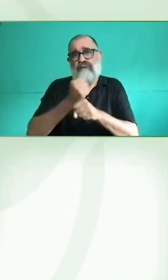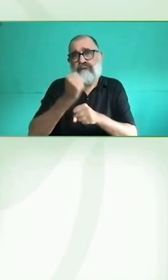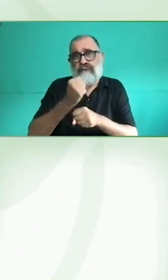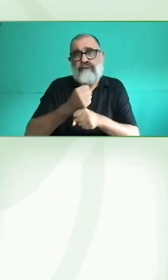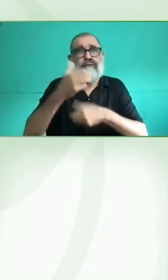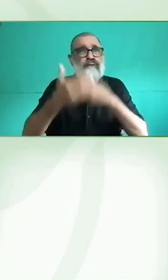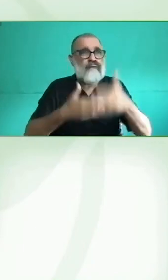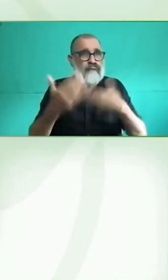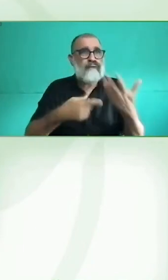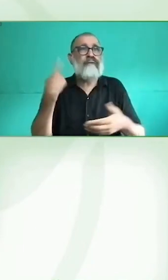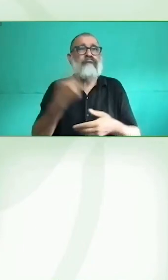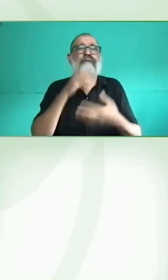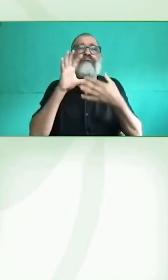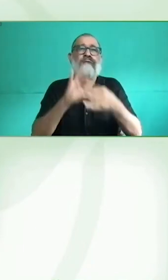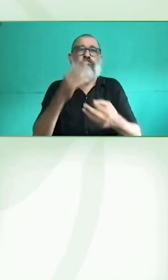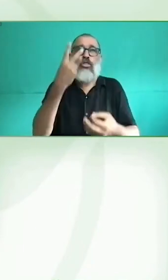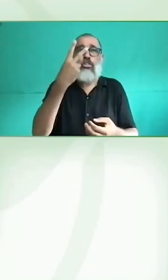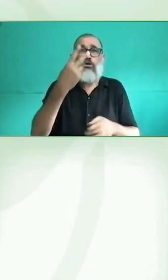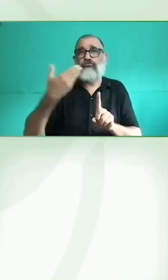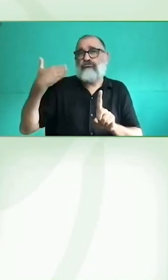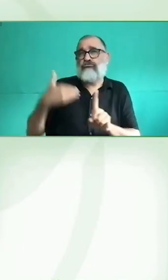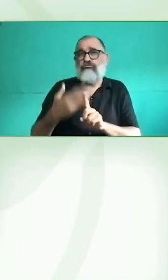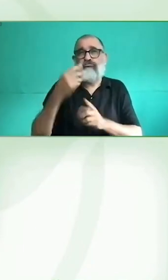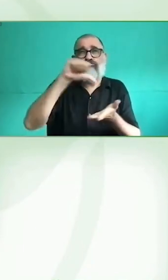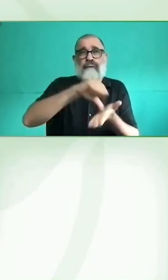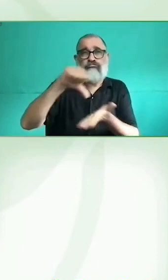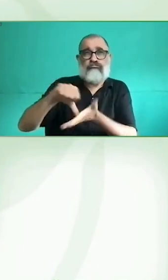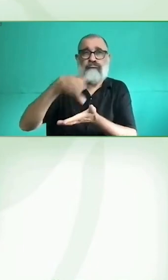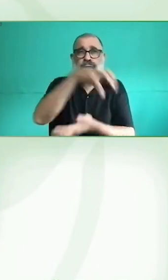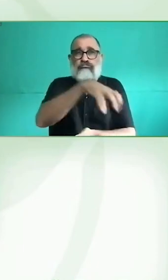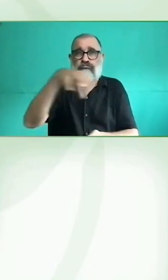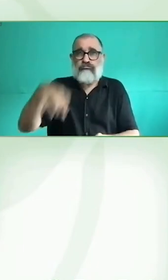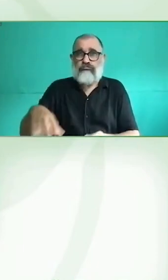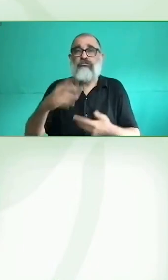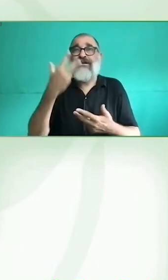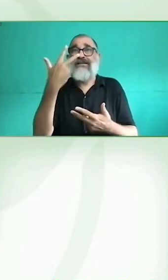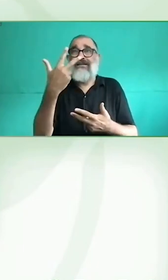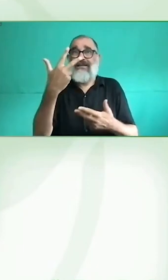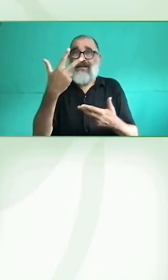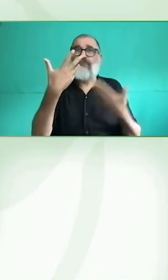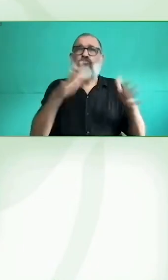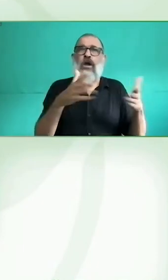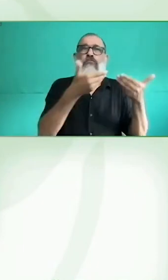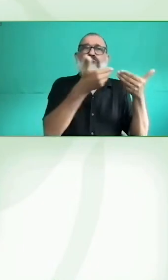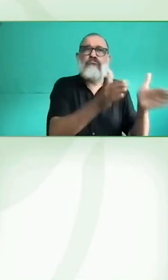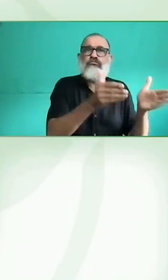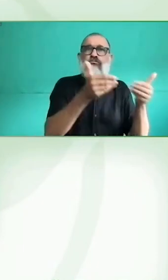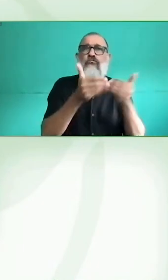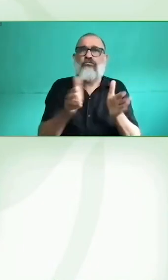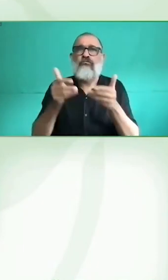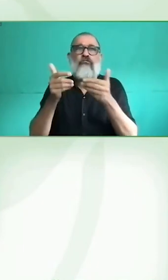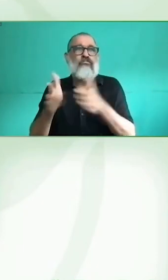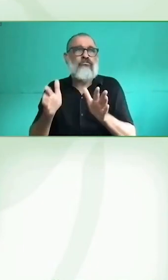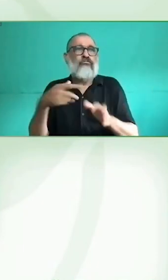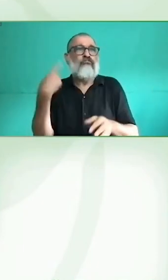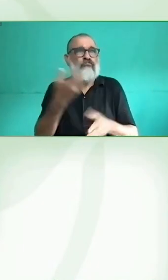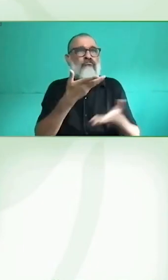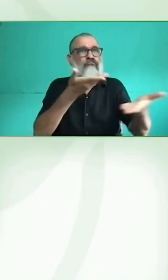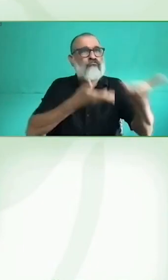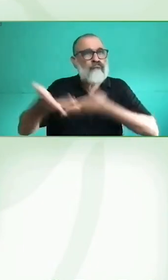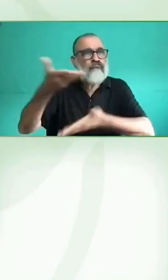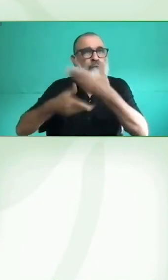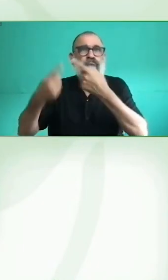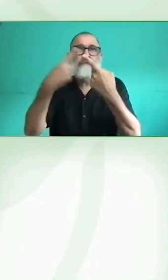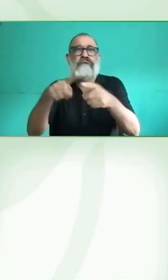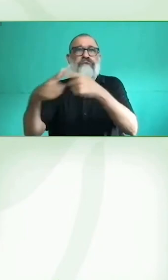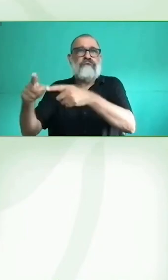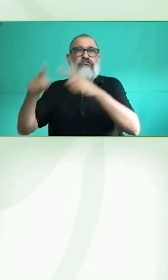específicos para los distintos tipos de discapacidades, con lo cual, cumplen una función bastante variada. También nos